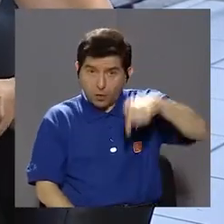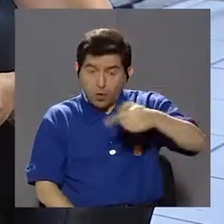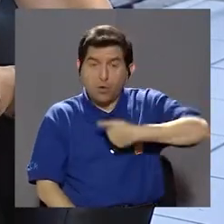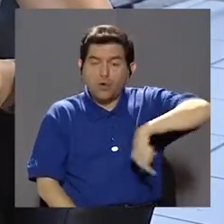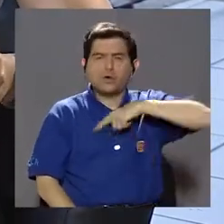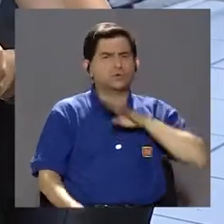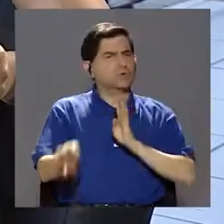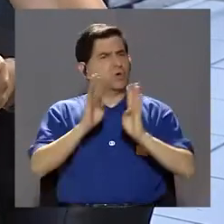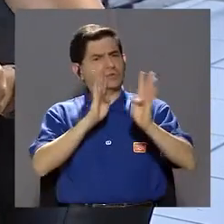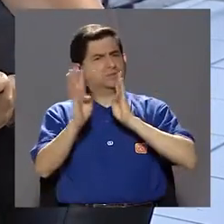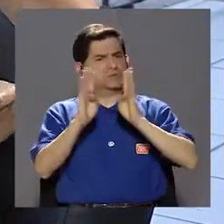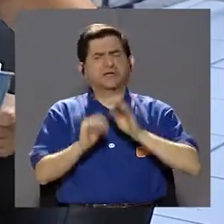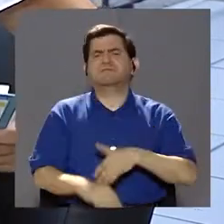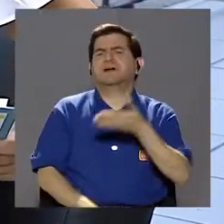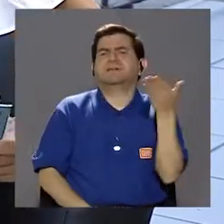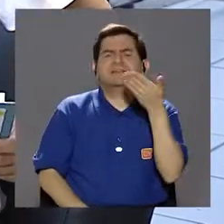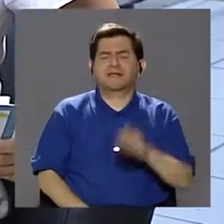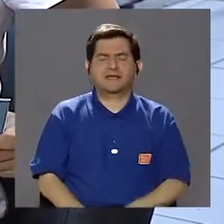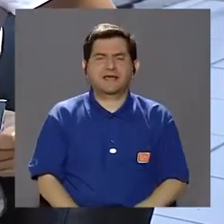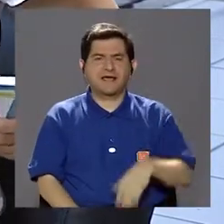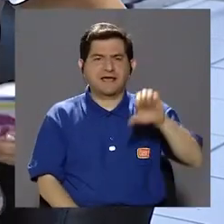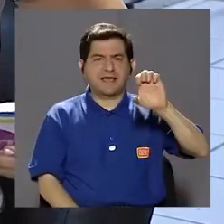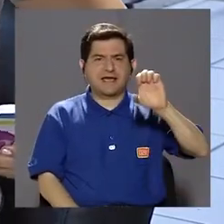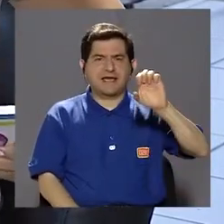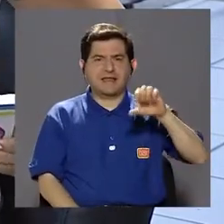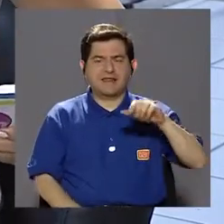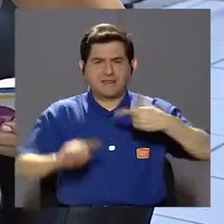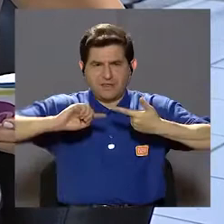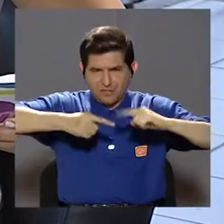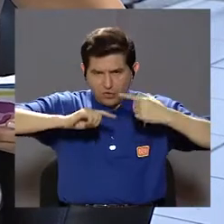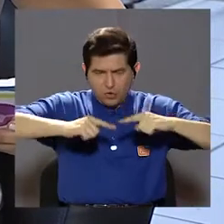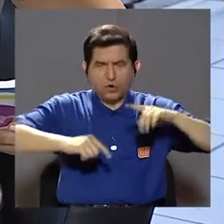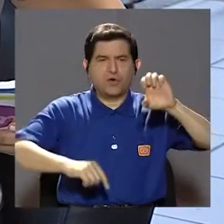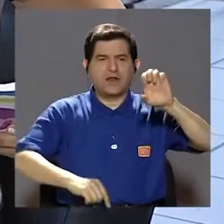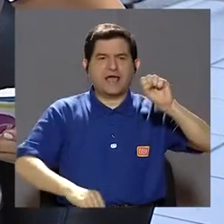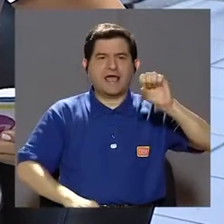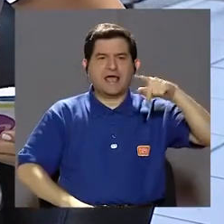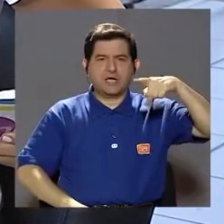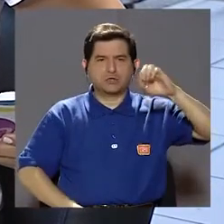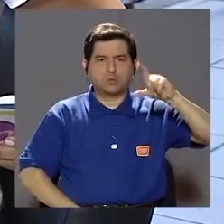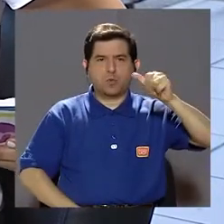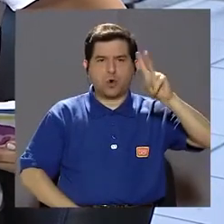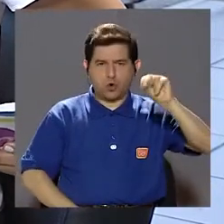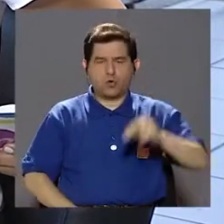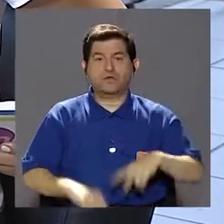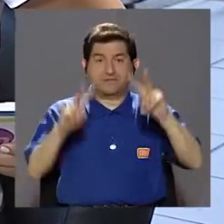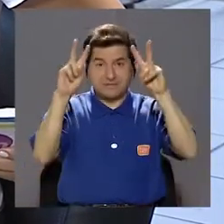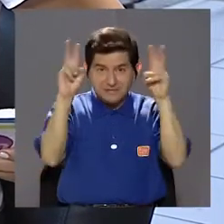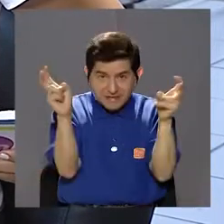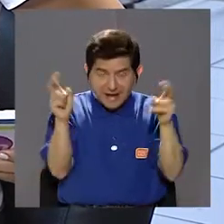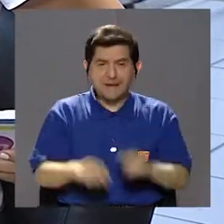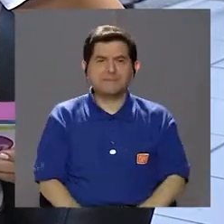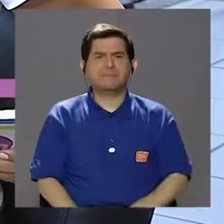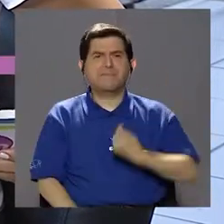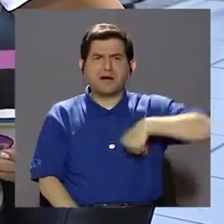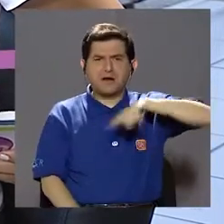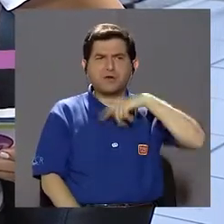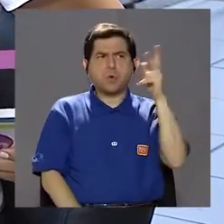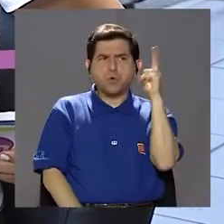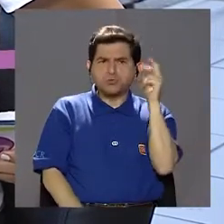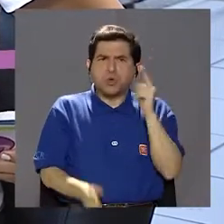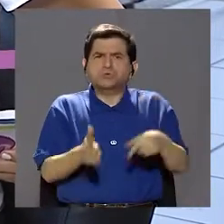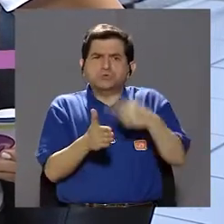Y para hoy vamos a conversar acerca del dolor de espolón. Este es un tema del cual